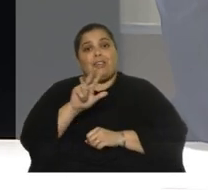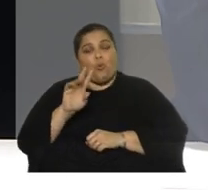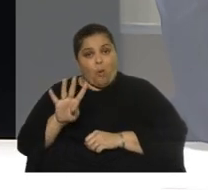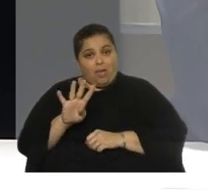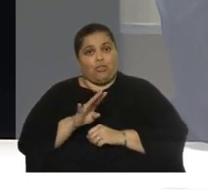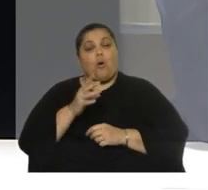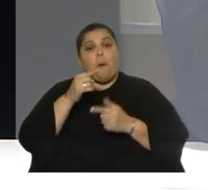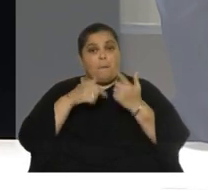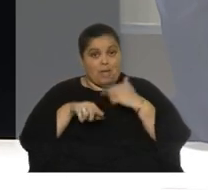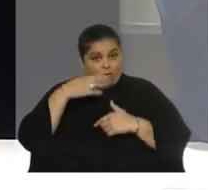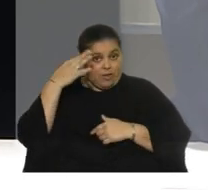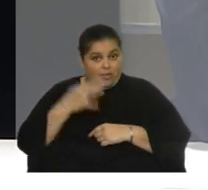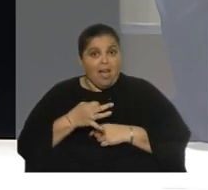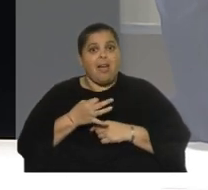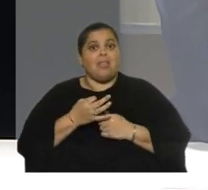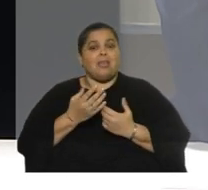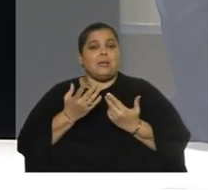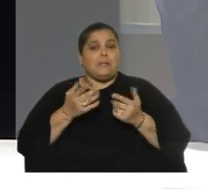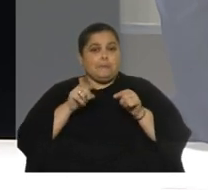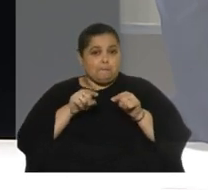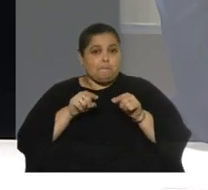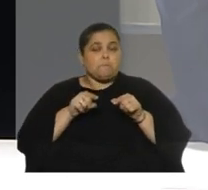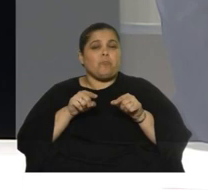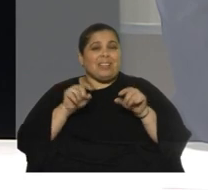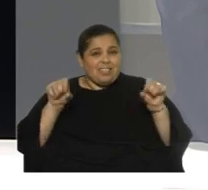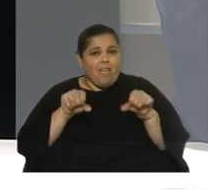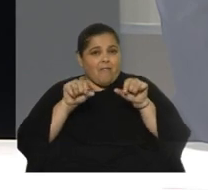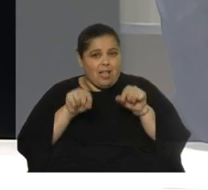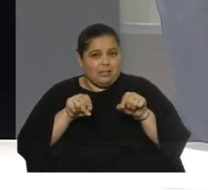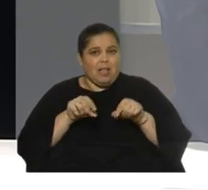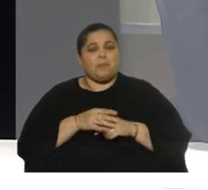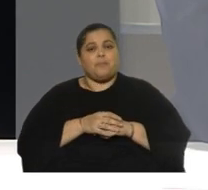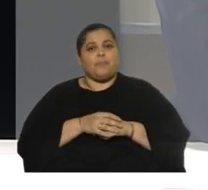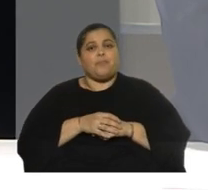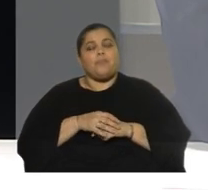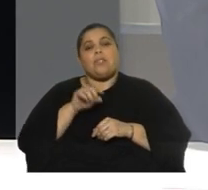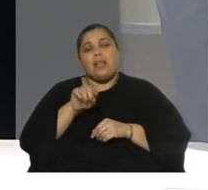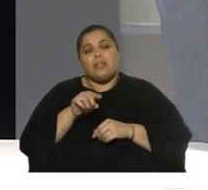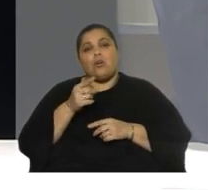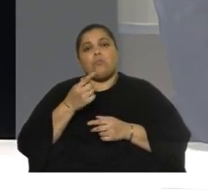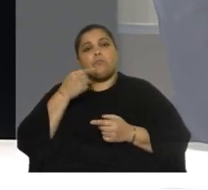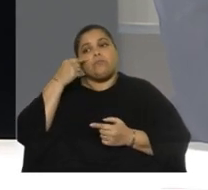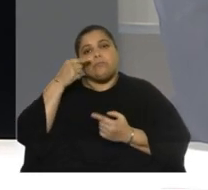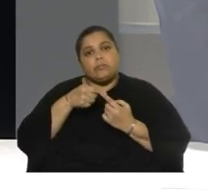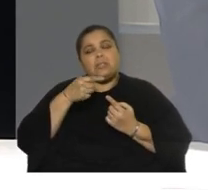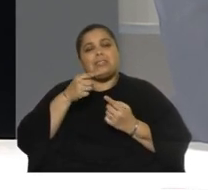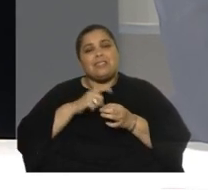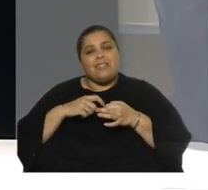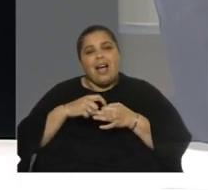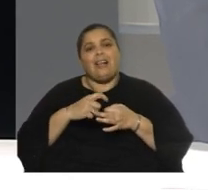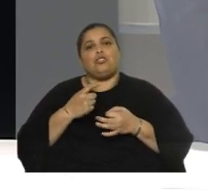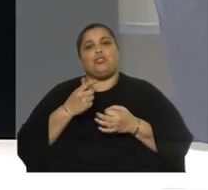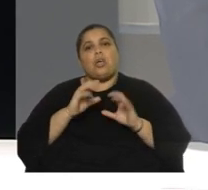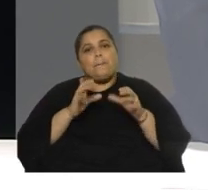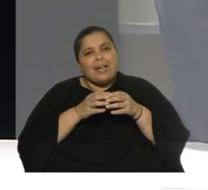si se van a hacer porque además no se va a ceder esta vez a los embates de los sindicatos de los pequeños grupos que